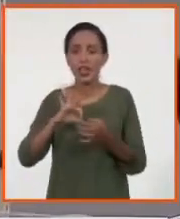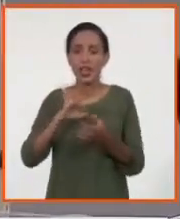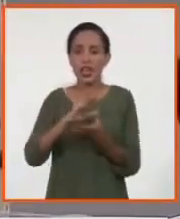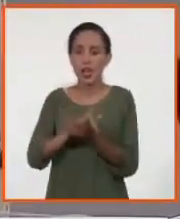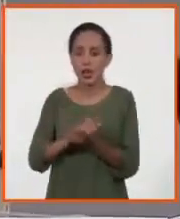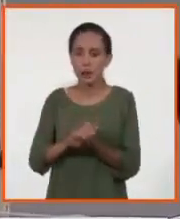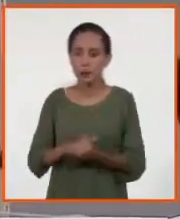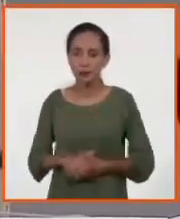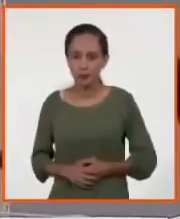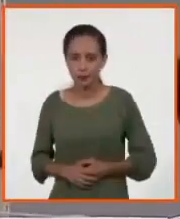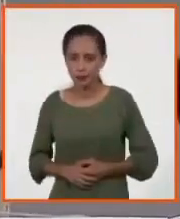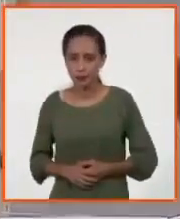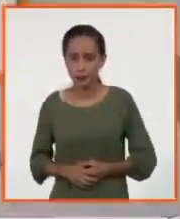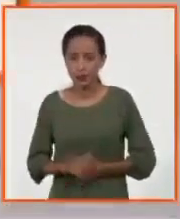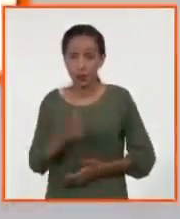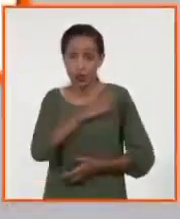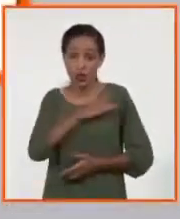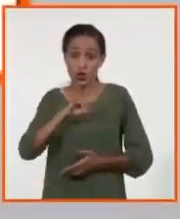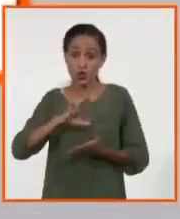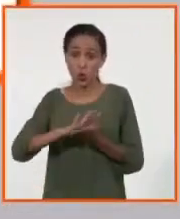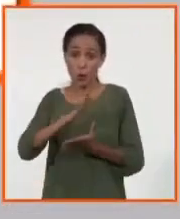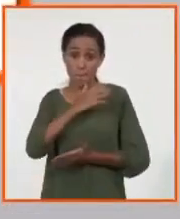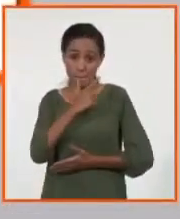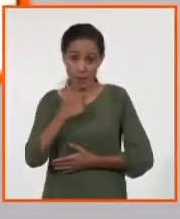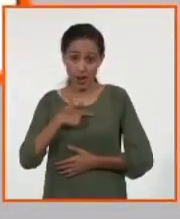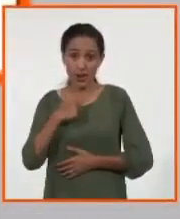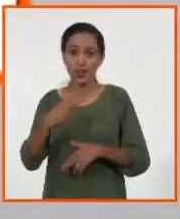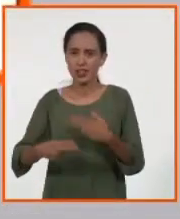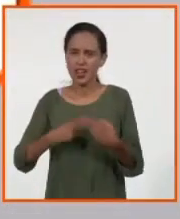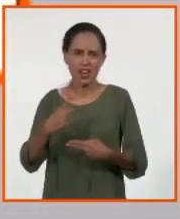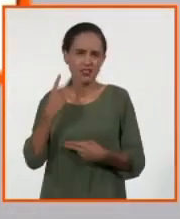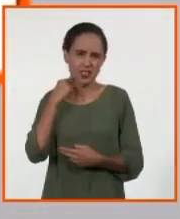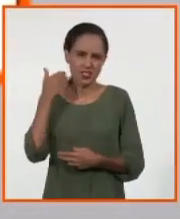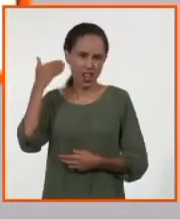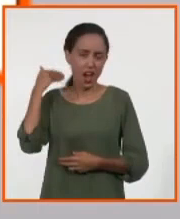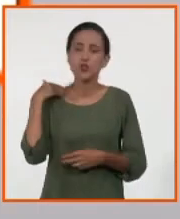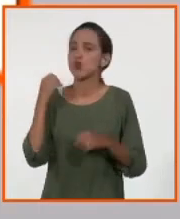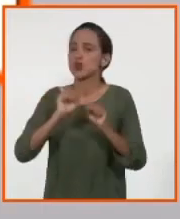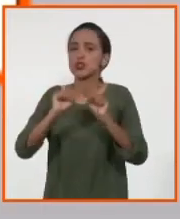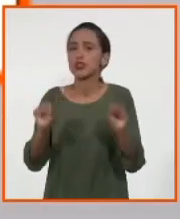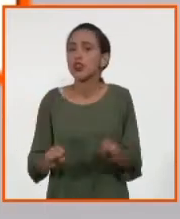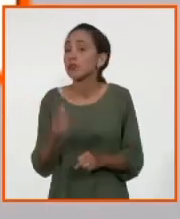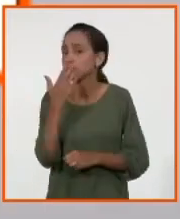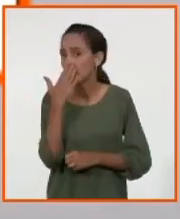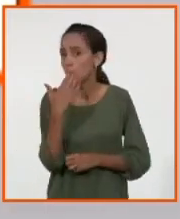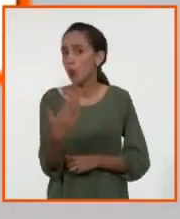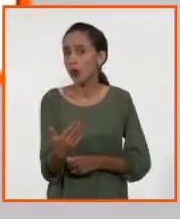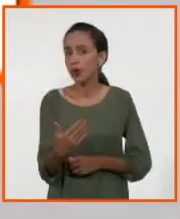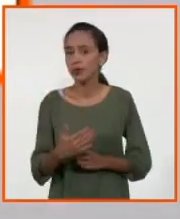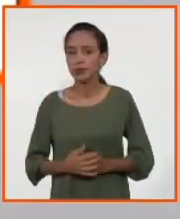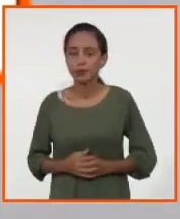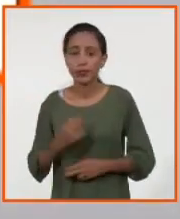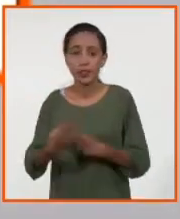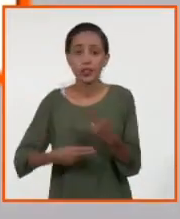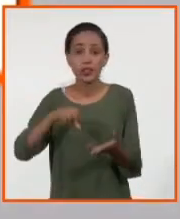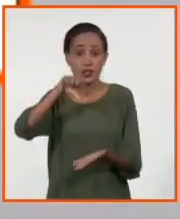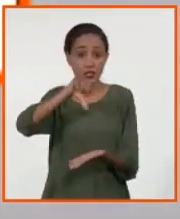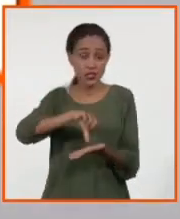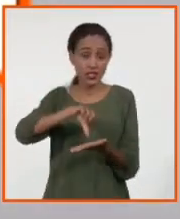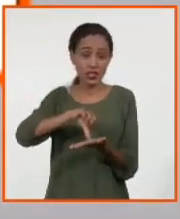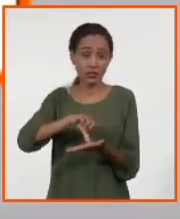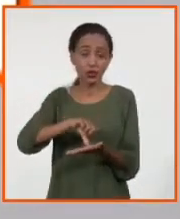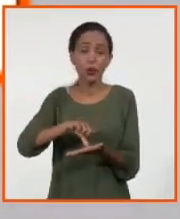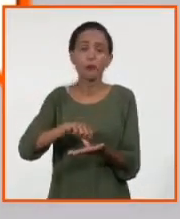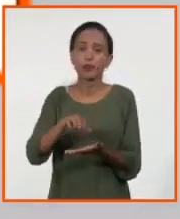SUMA, el SUMA-IGM, desarrollado ya hace años, un sistema muy bueno, que lo desarrolló el Centro de Inmunoensalos. Que acaba de